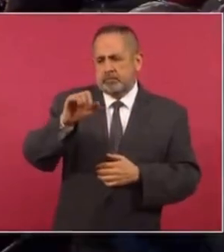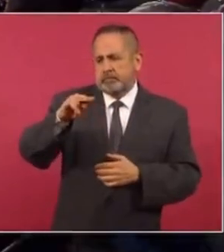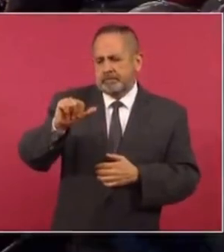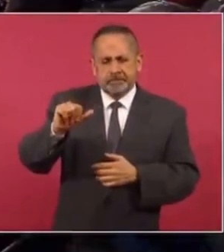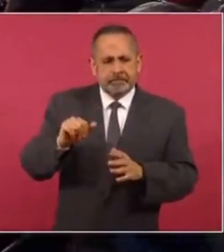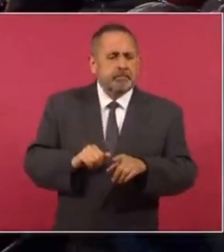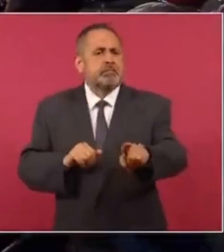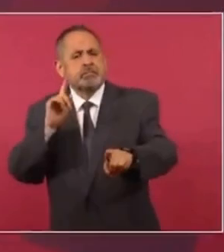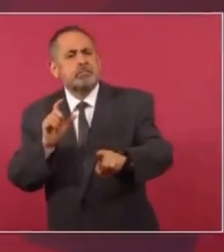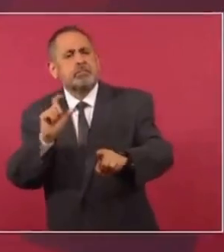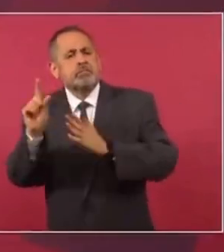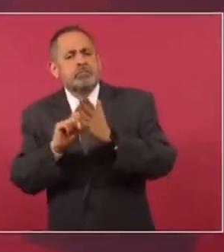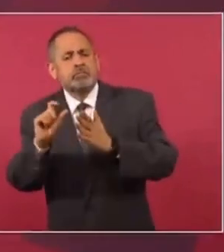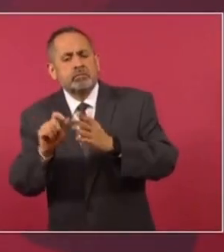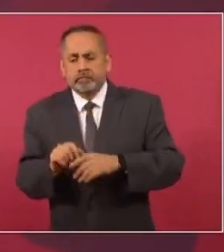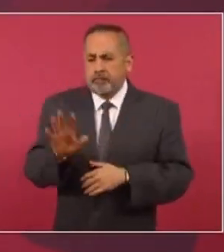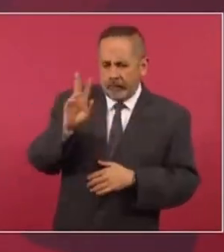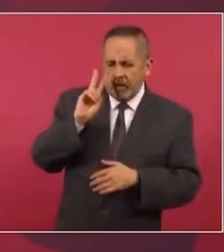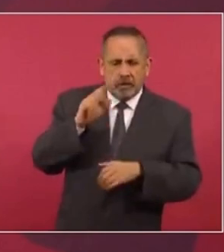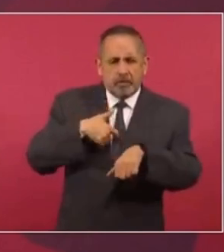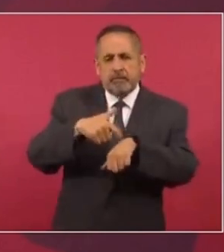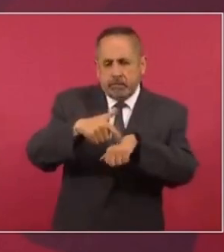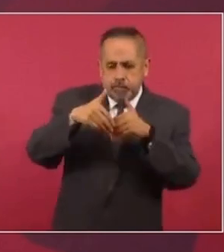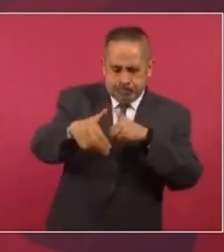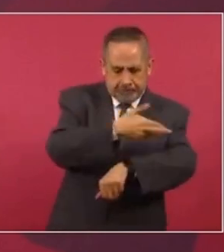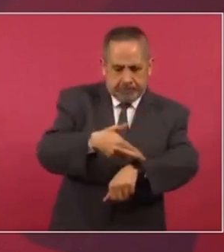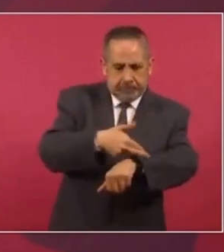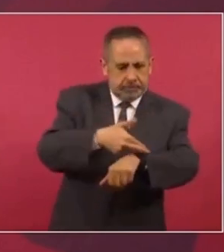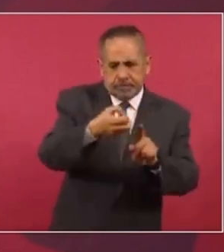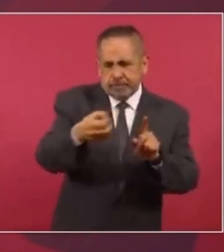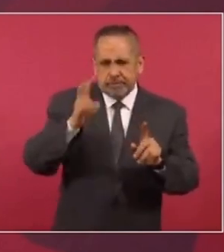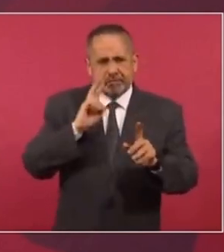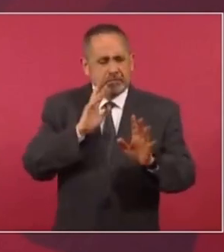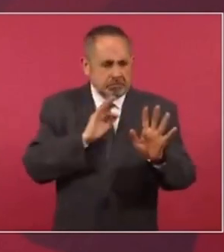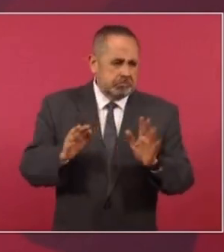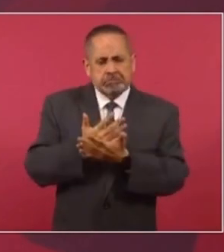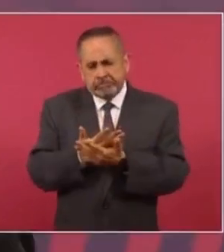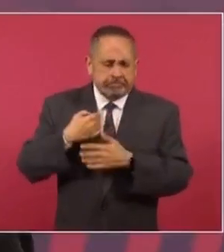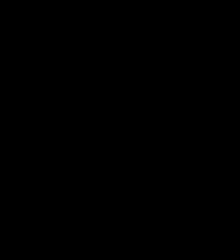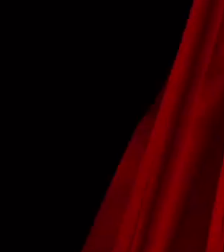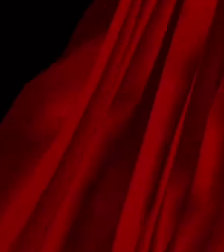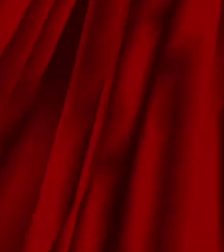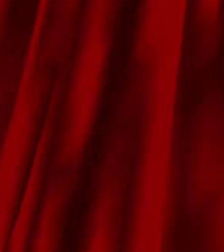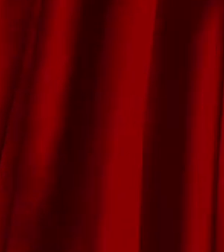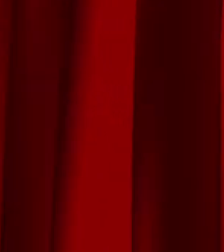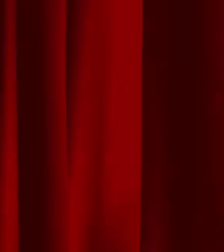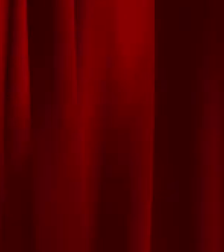presidente? Y tenemos tiempo para resolver sobre lo otro. Lo estamos analizando.